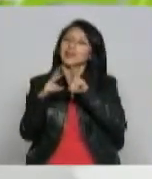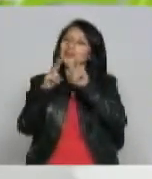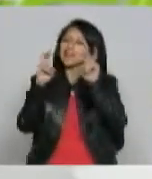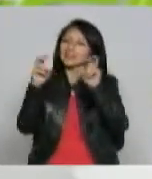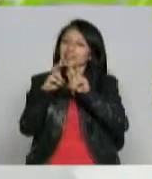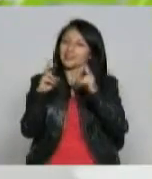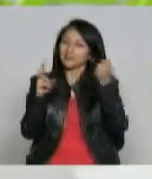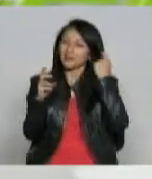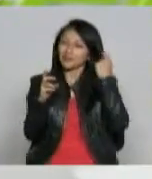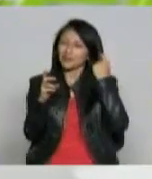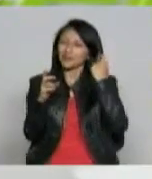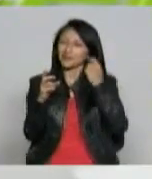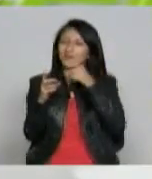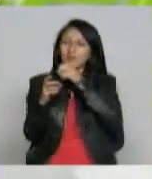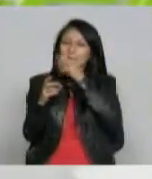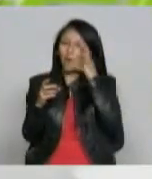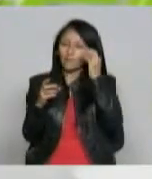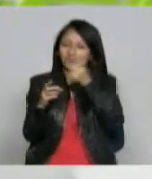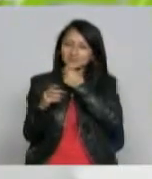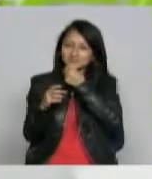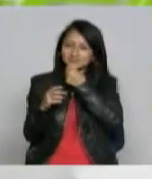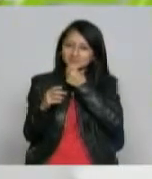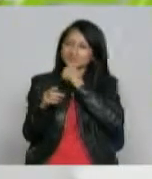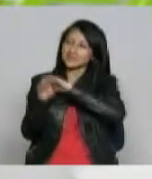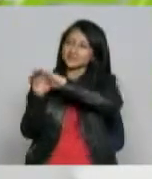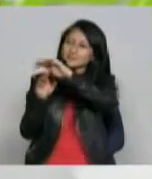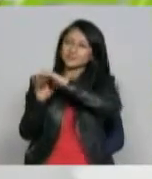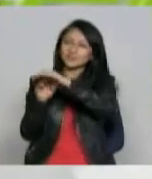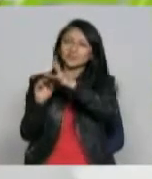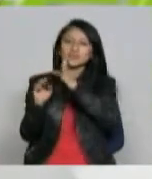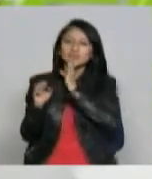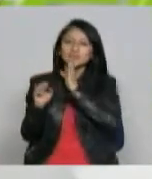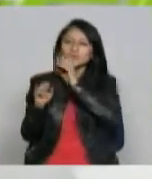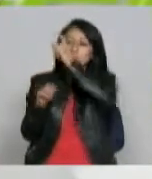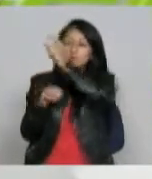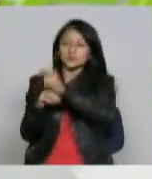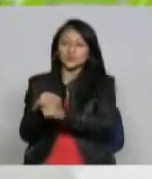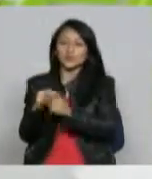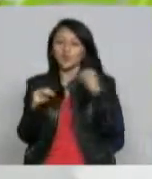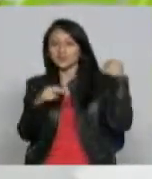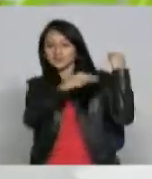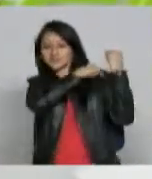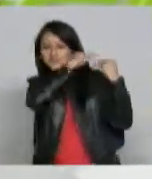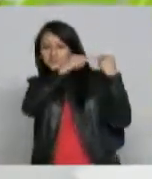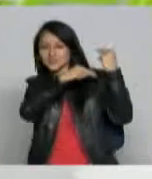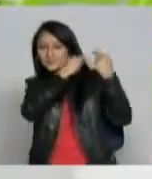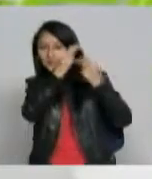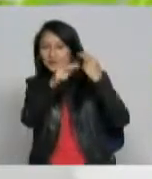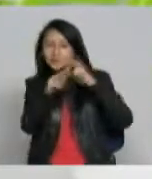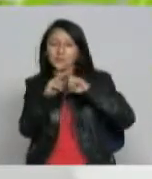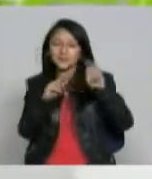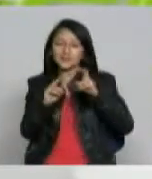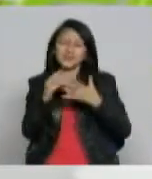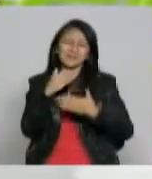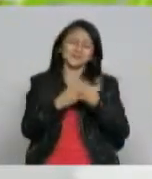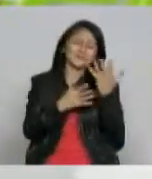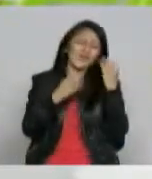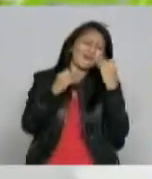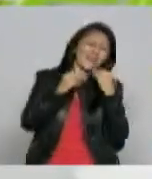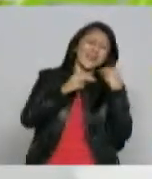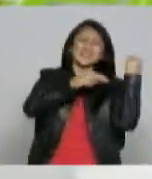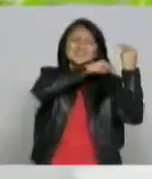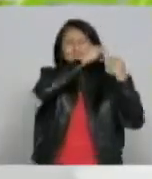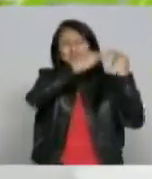muy poco tiempo con un periodista que invitó a uno de los historiadores de Marizales y comenzó a contar cuando la plaza de toros